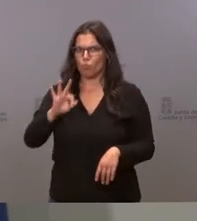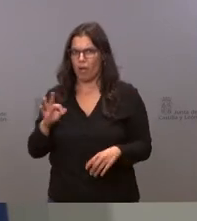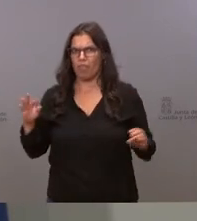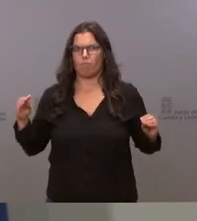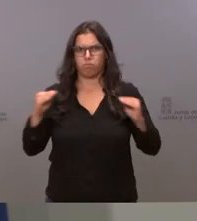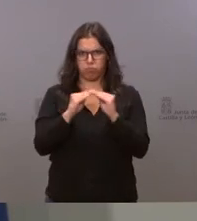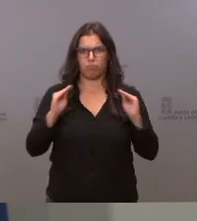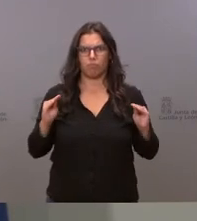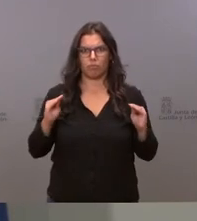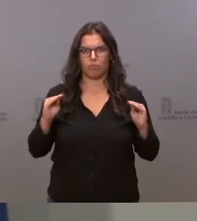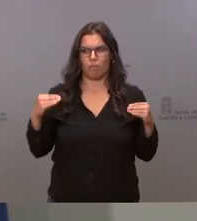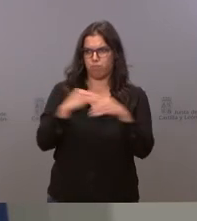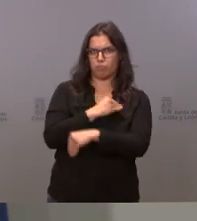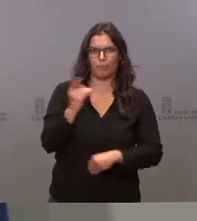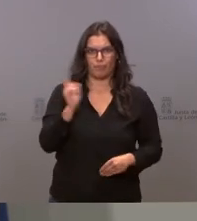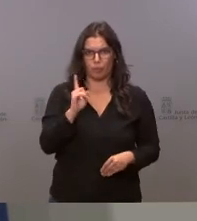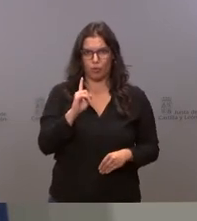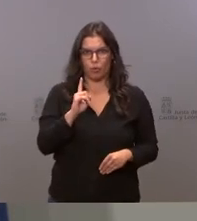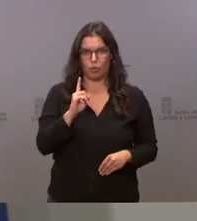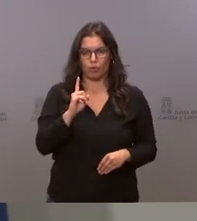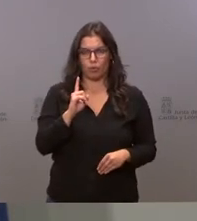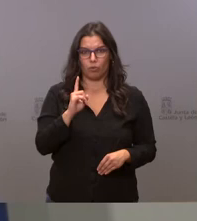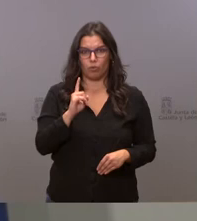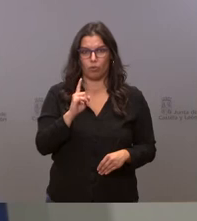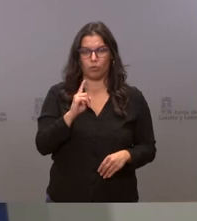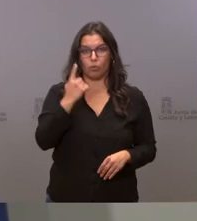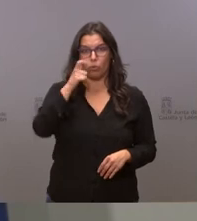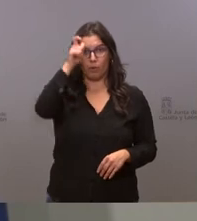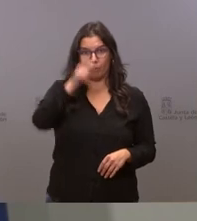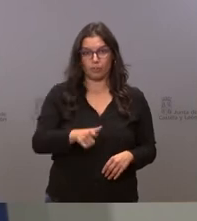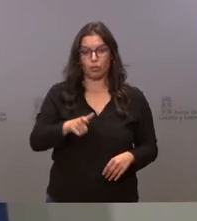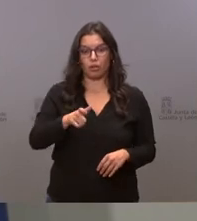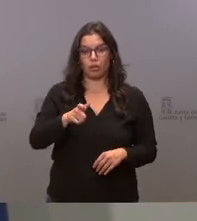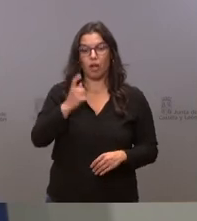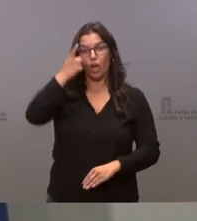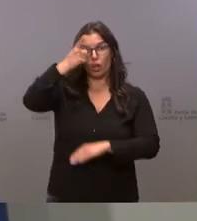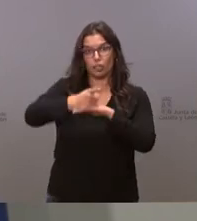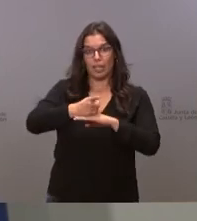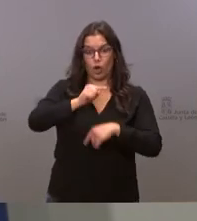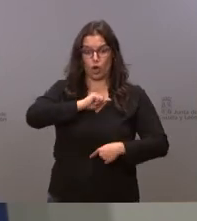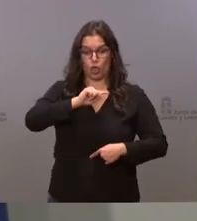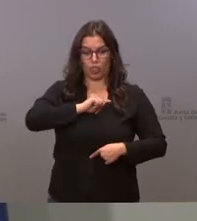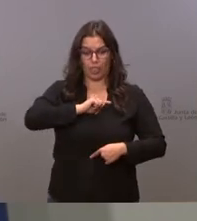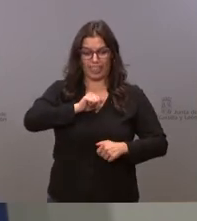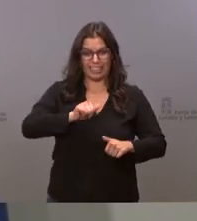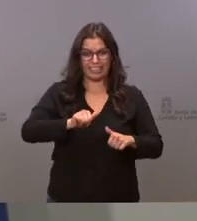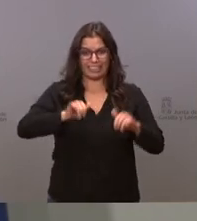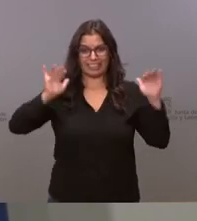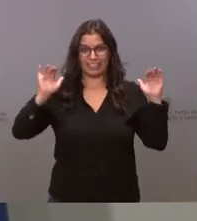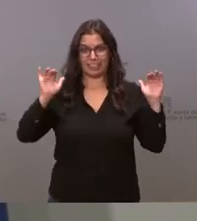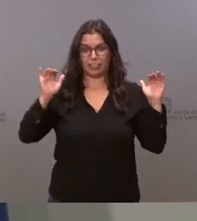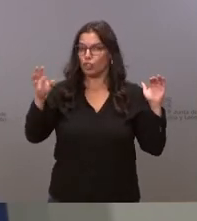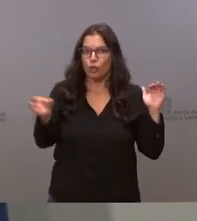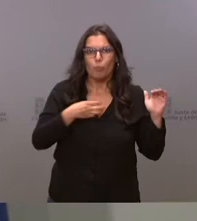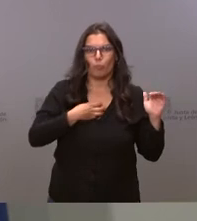nadie puede ser obligado a actuar en contra de su conciencia y cuando digo nadie es nadie